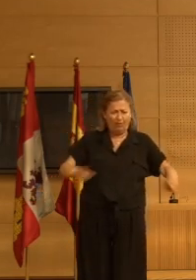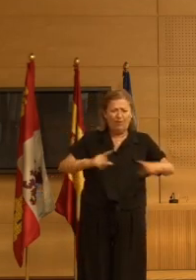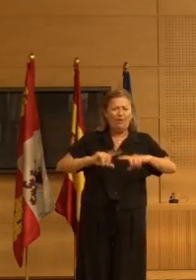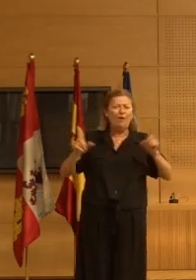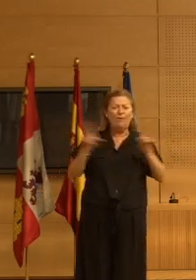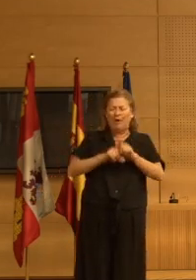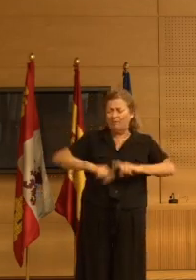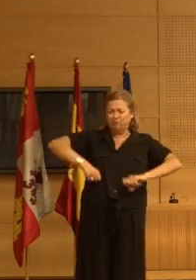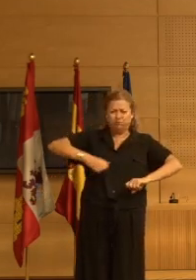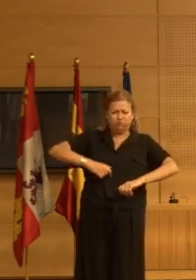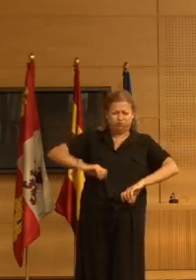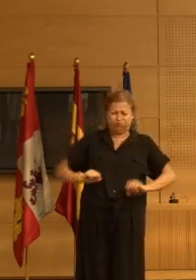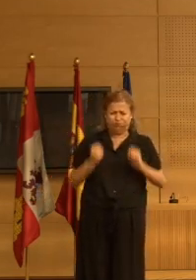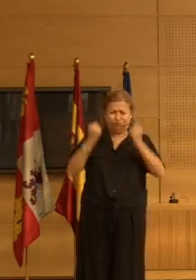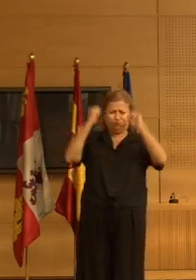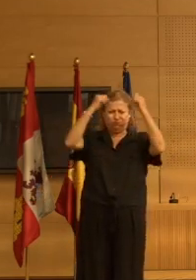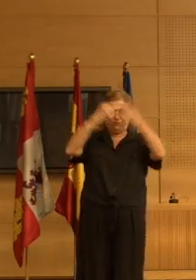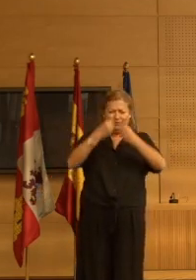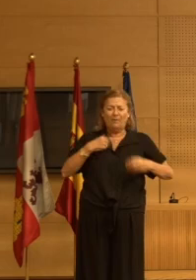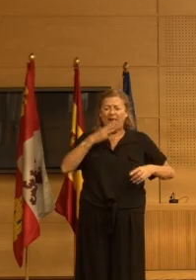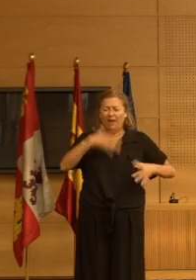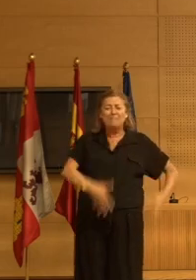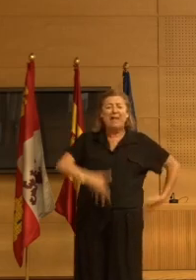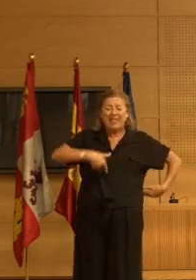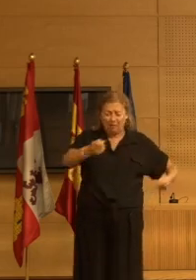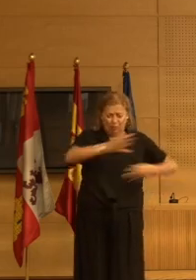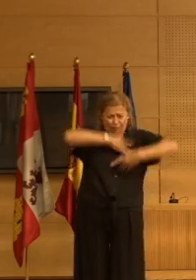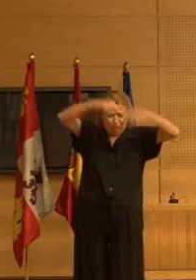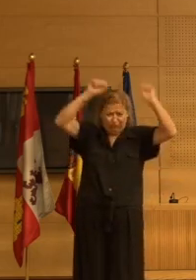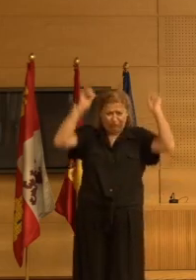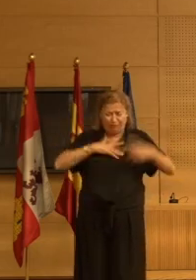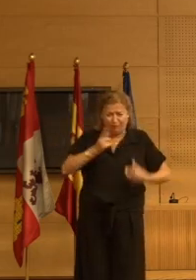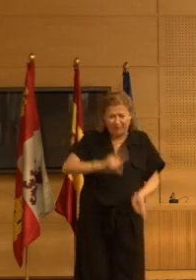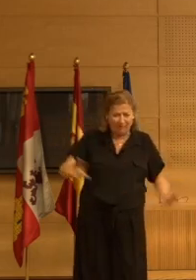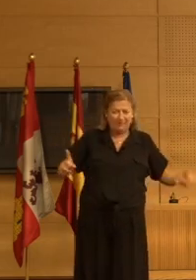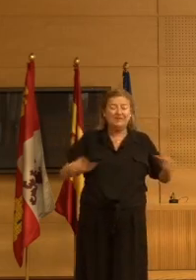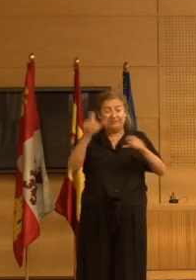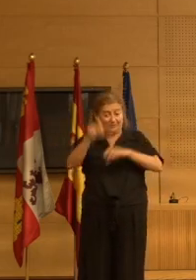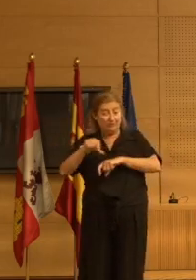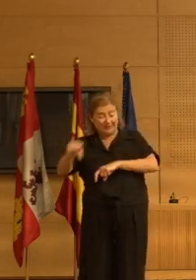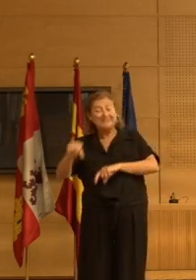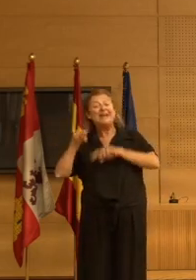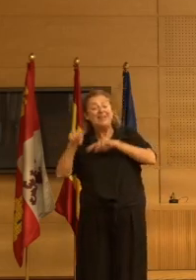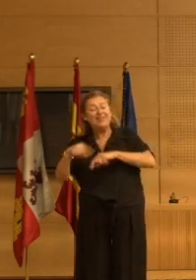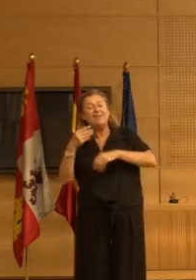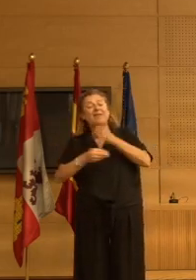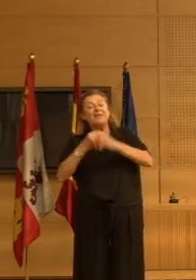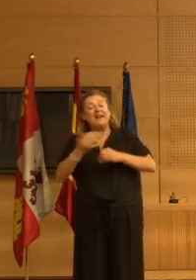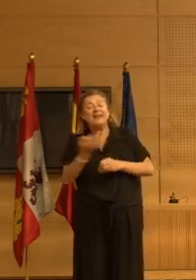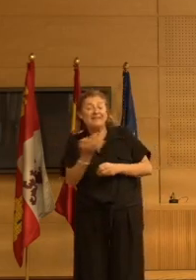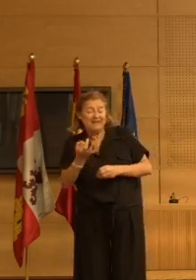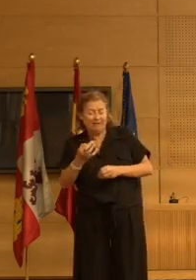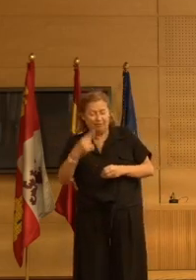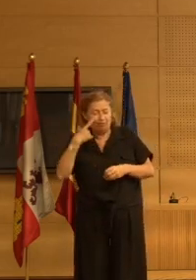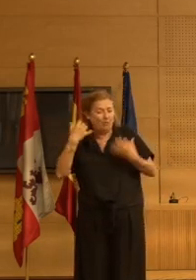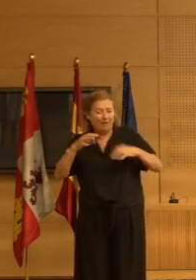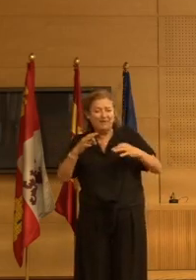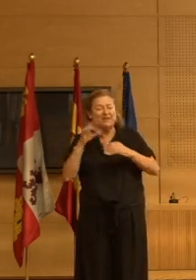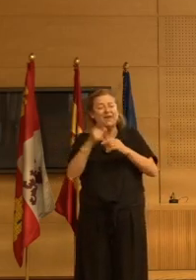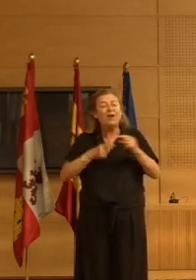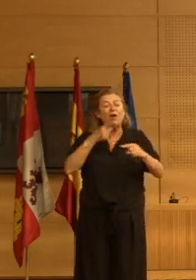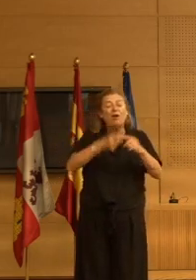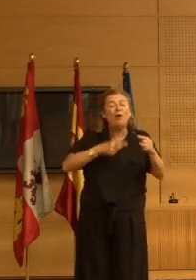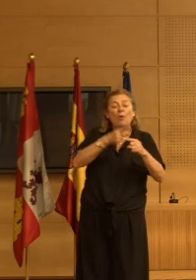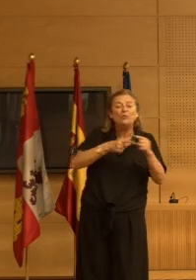es violenta cuando se accede a pañales etcétera entonces ahí lo que tenemos que hacer generalmente es utilizar